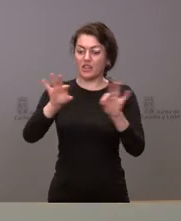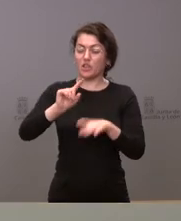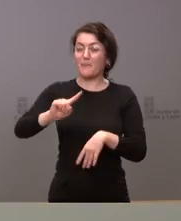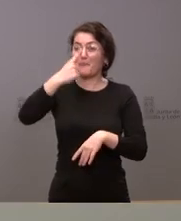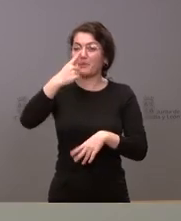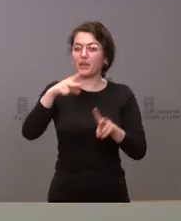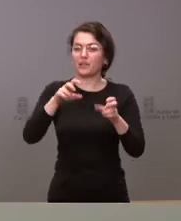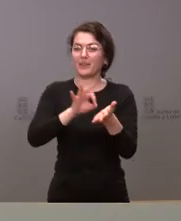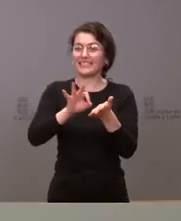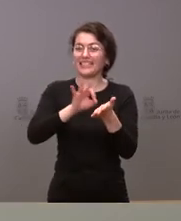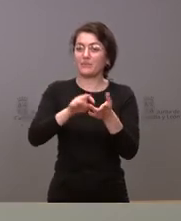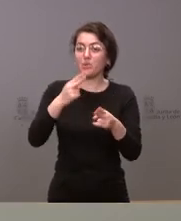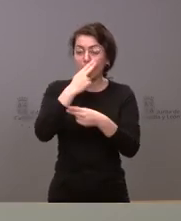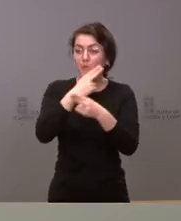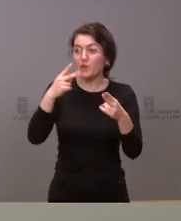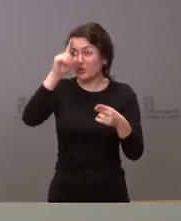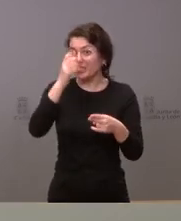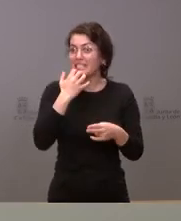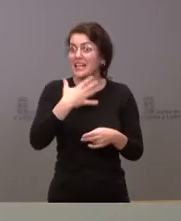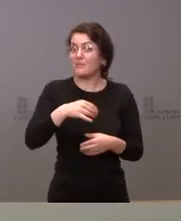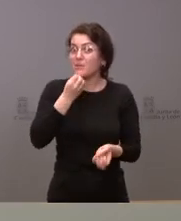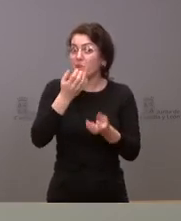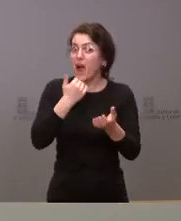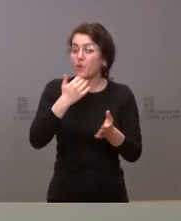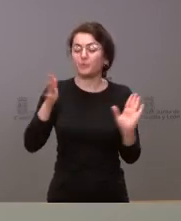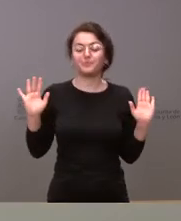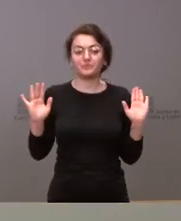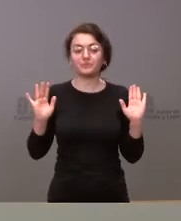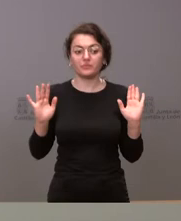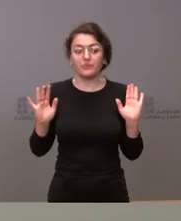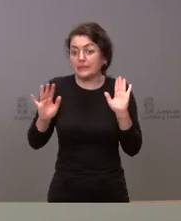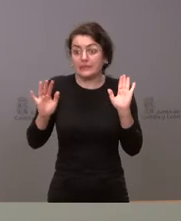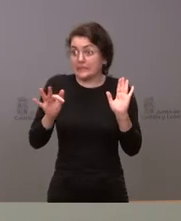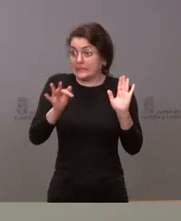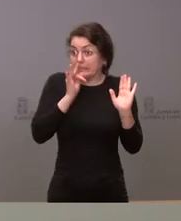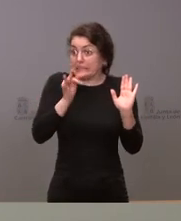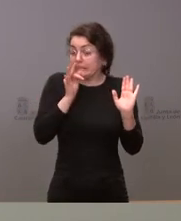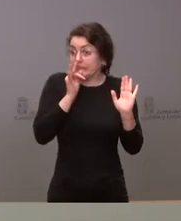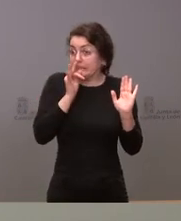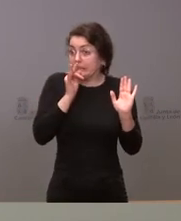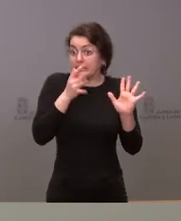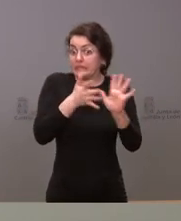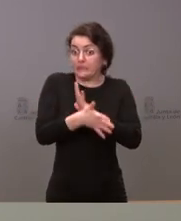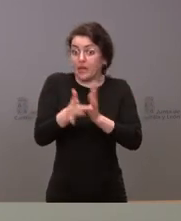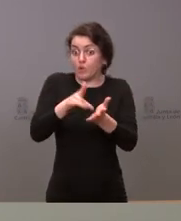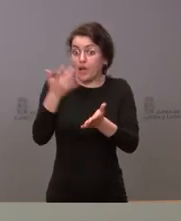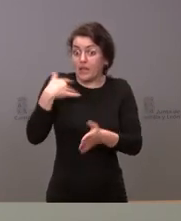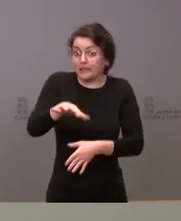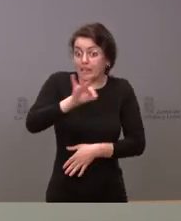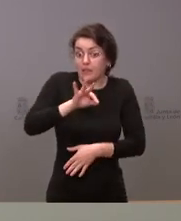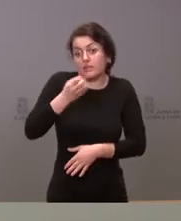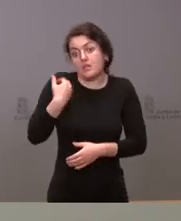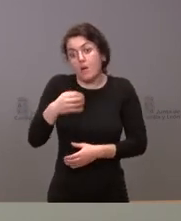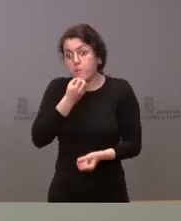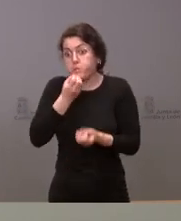Pues como nos han tomado y como se tienen que tomar pues en el momento en que se tomen les informar de las mismas si soy